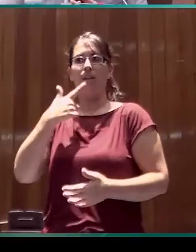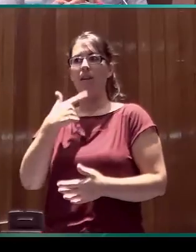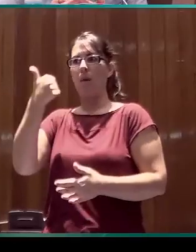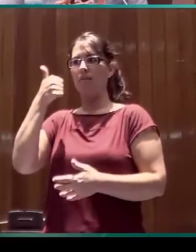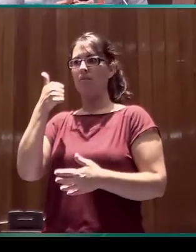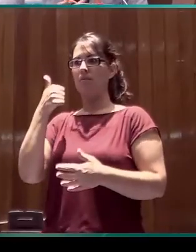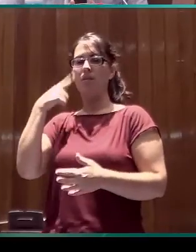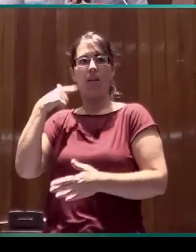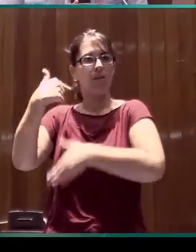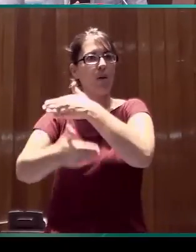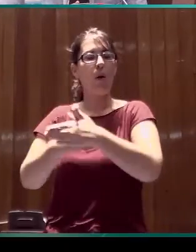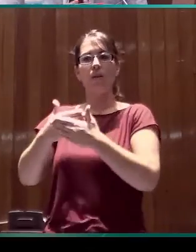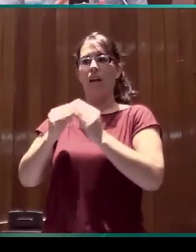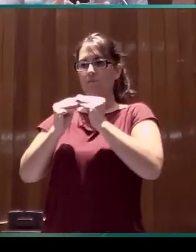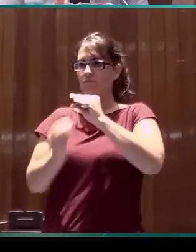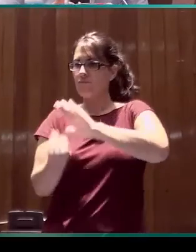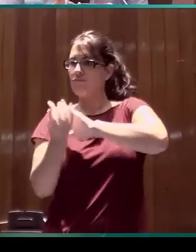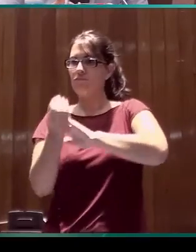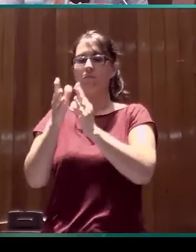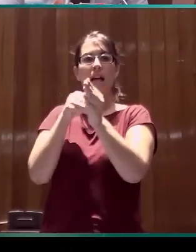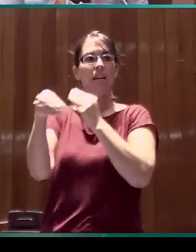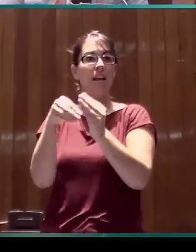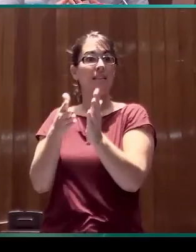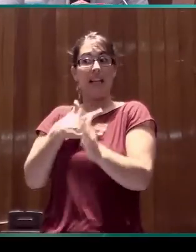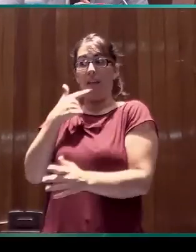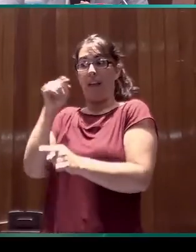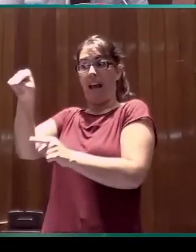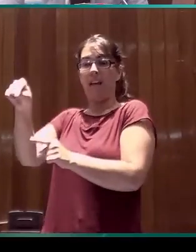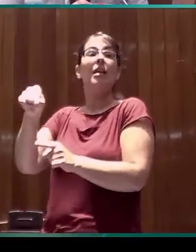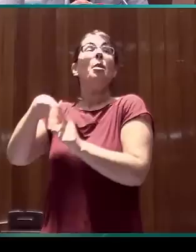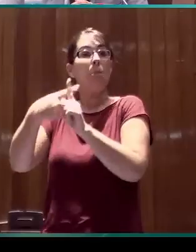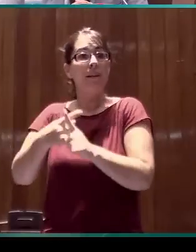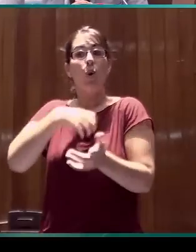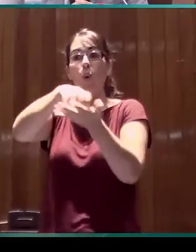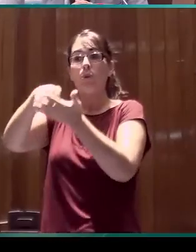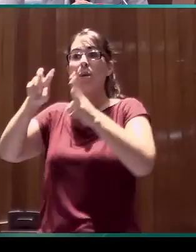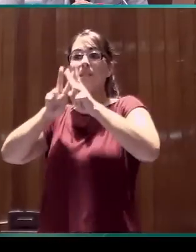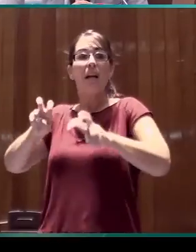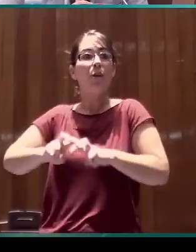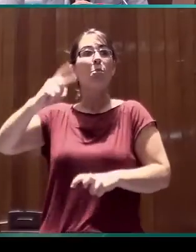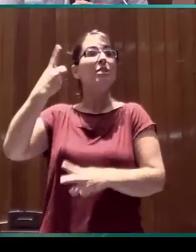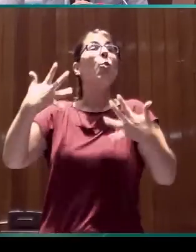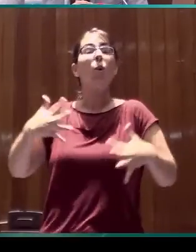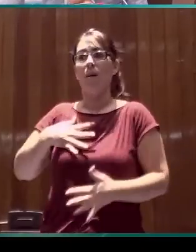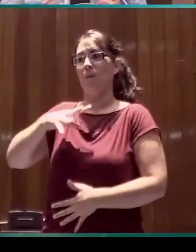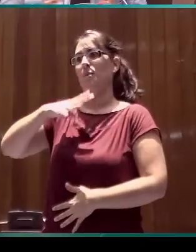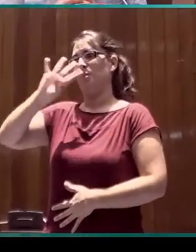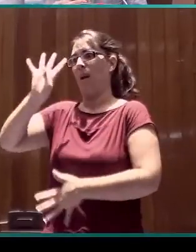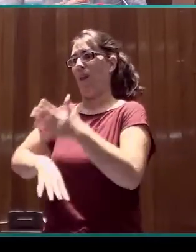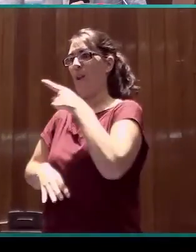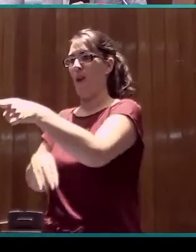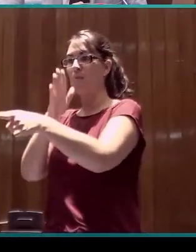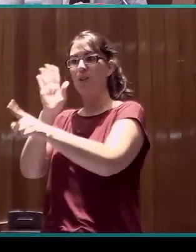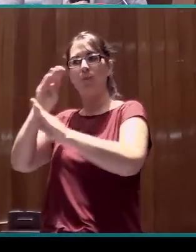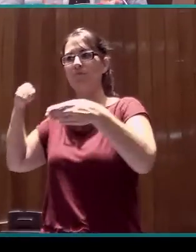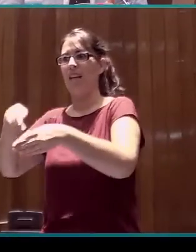creación de materiales y donde estamos los grupos de investigación en lengua de signos catalana, en este caso.